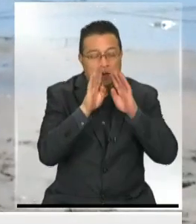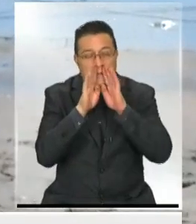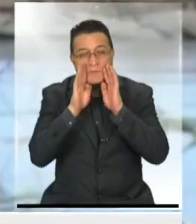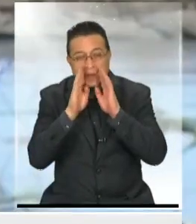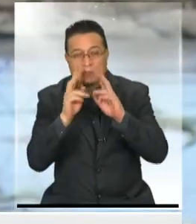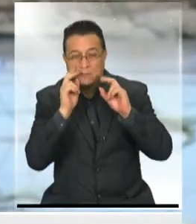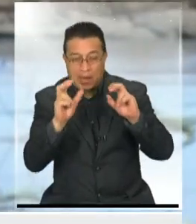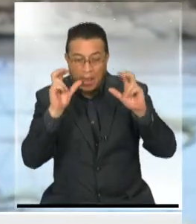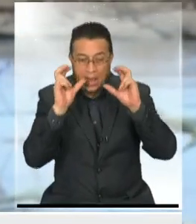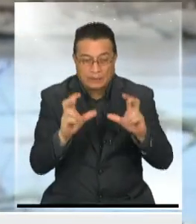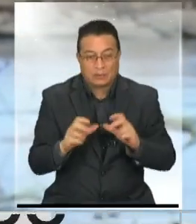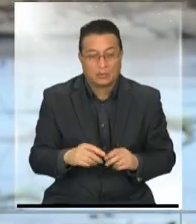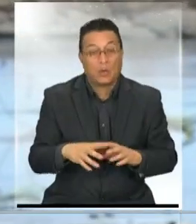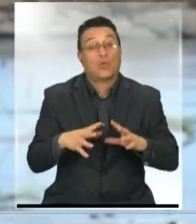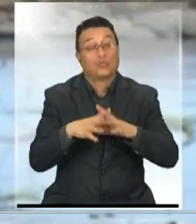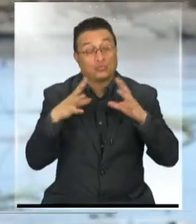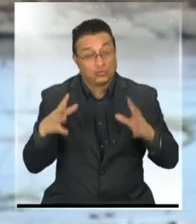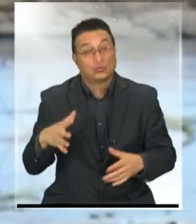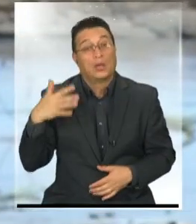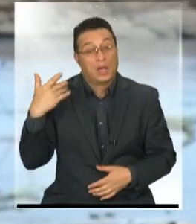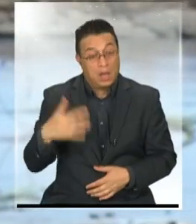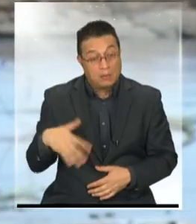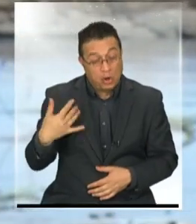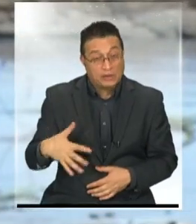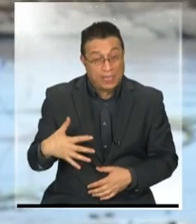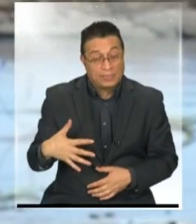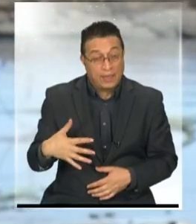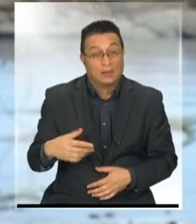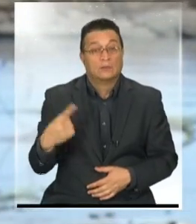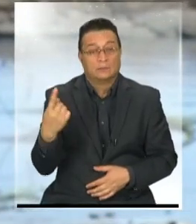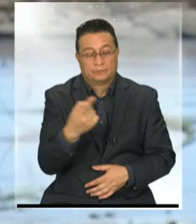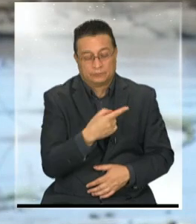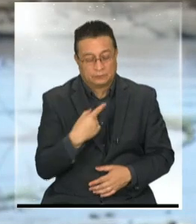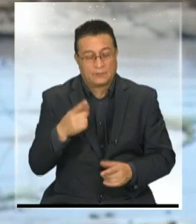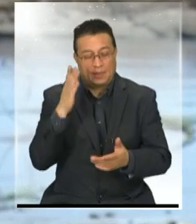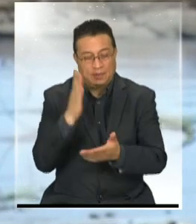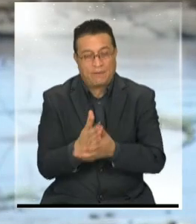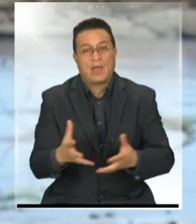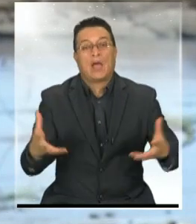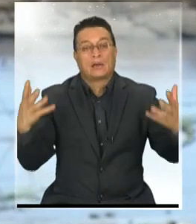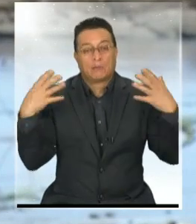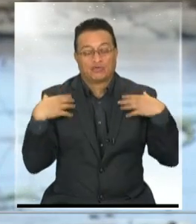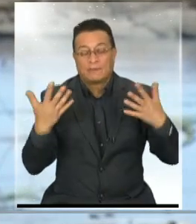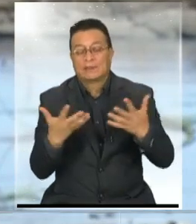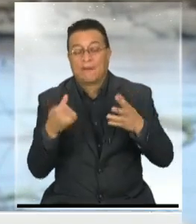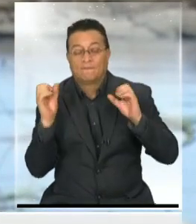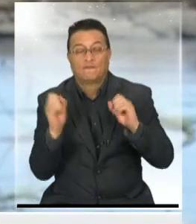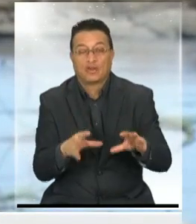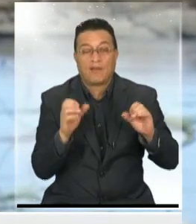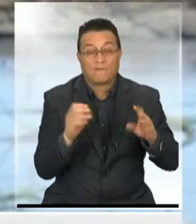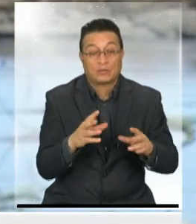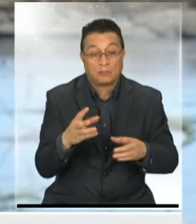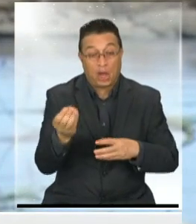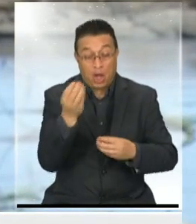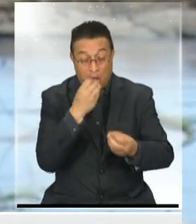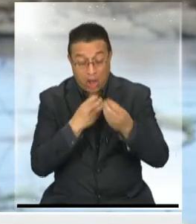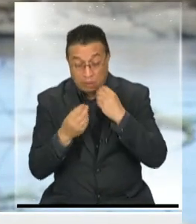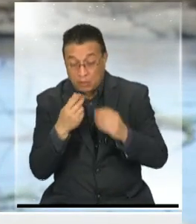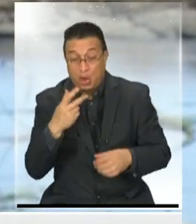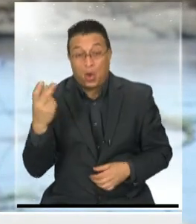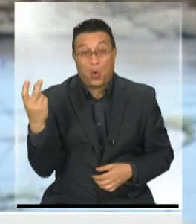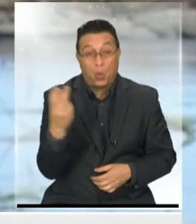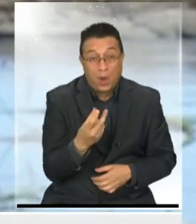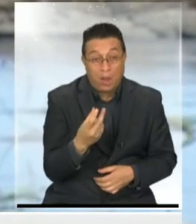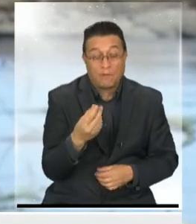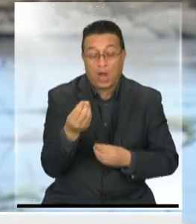estar atentos. Es muy importante que seamos responsables con lo que votamos. Si vamos a comer un huevito, si